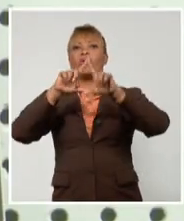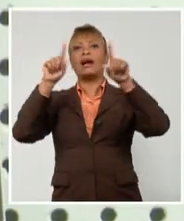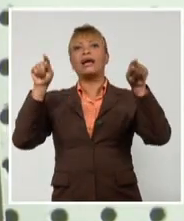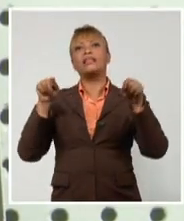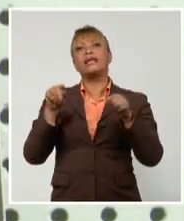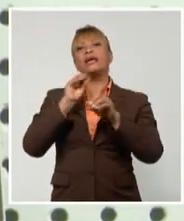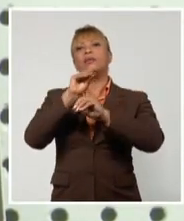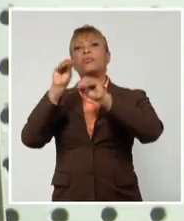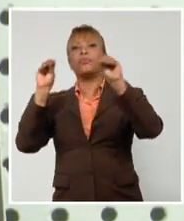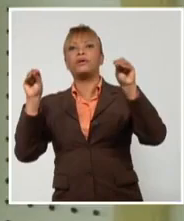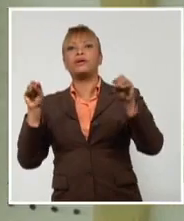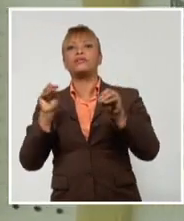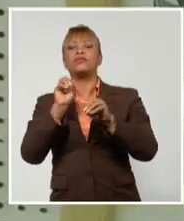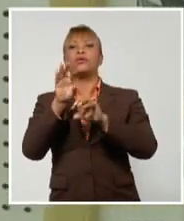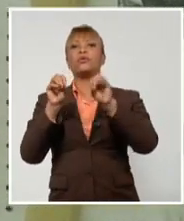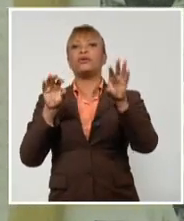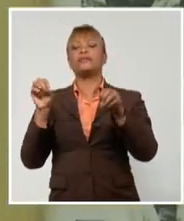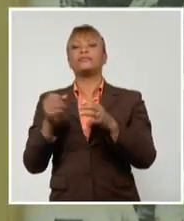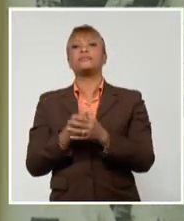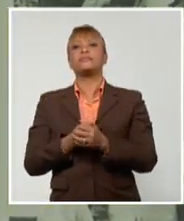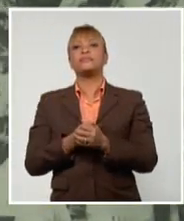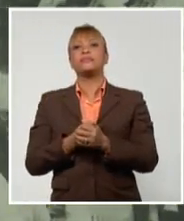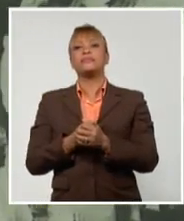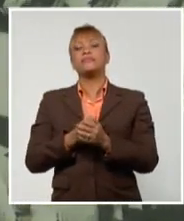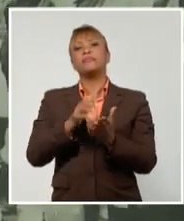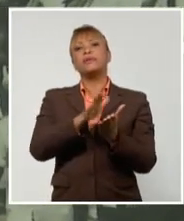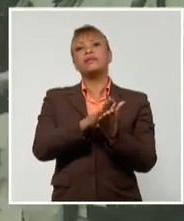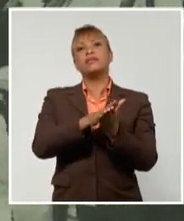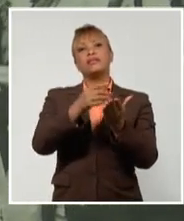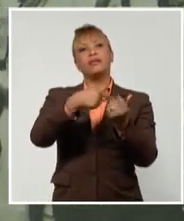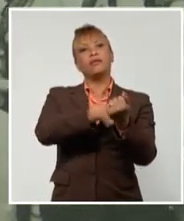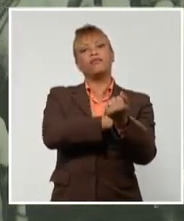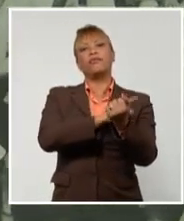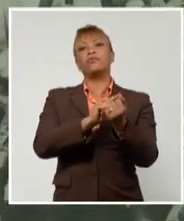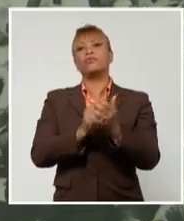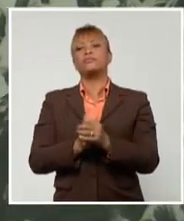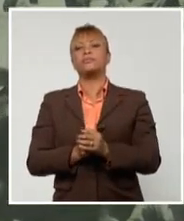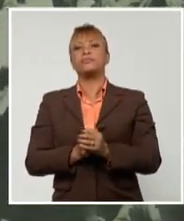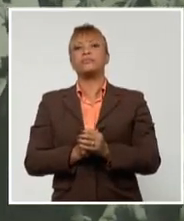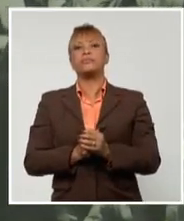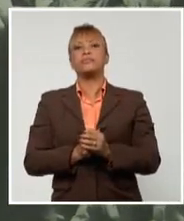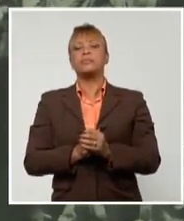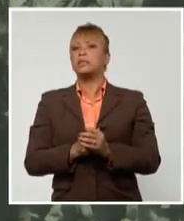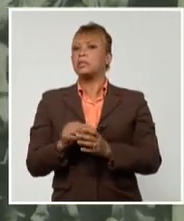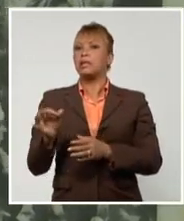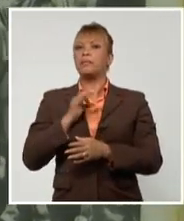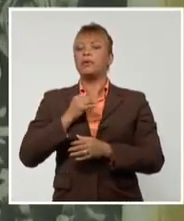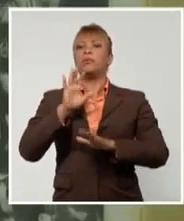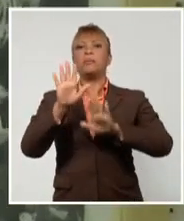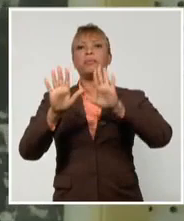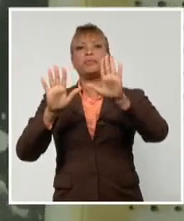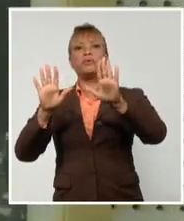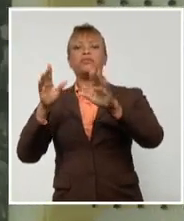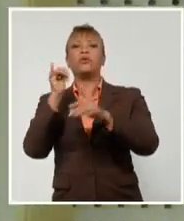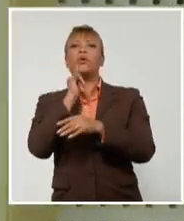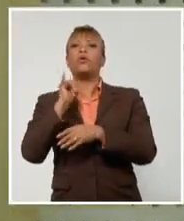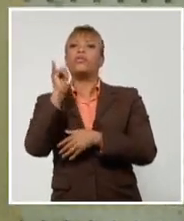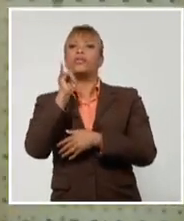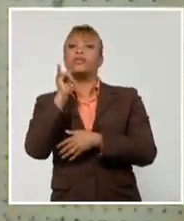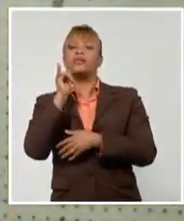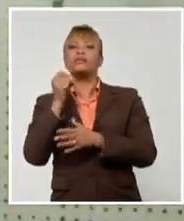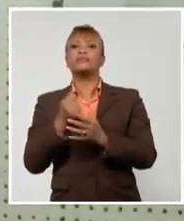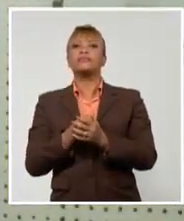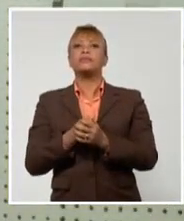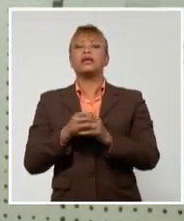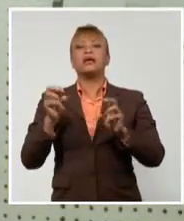publicaciones pertenecientes a los fondos de varias instituciones. También estamos haciendo una exposición digital a través de la ventana, el